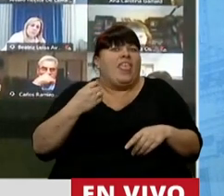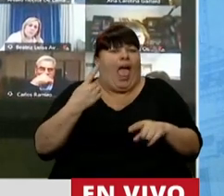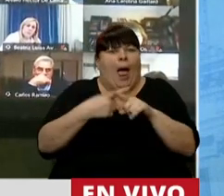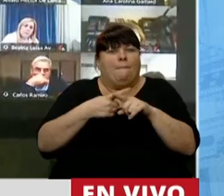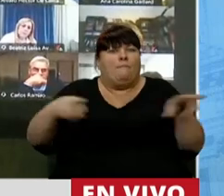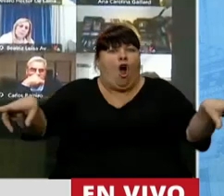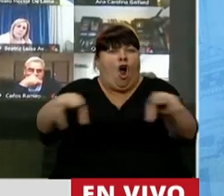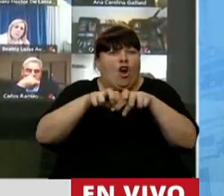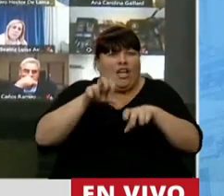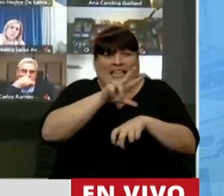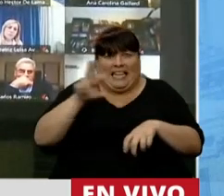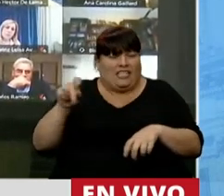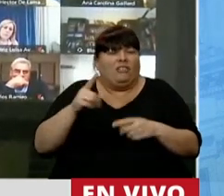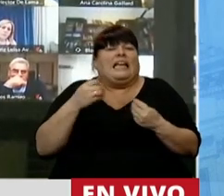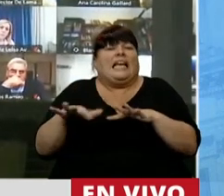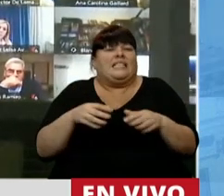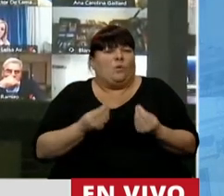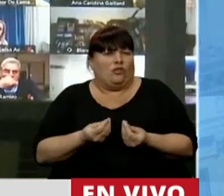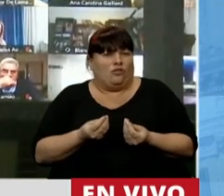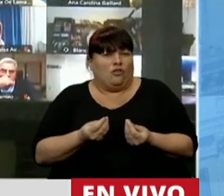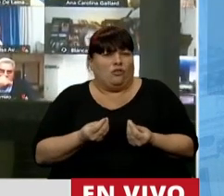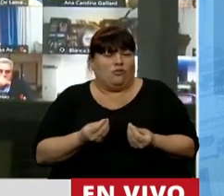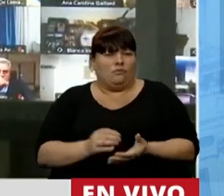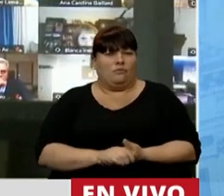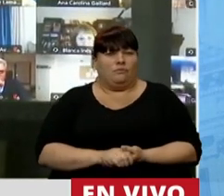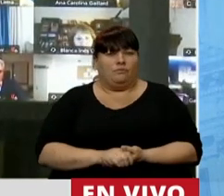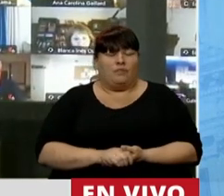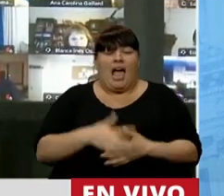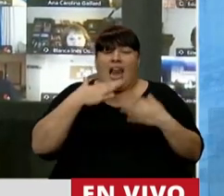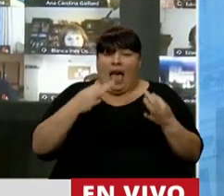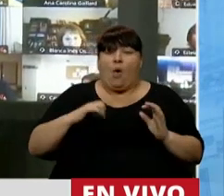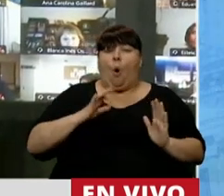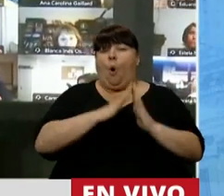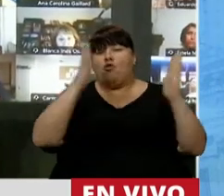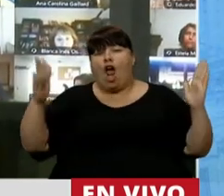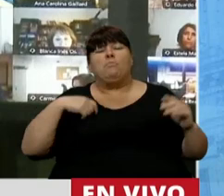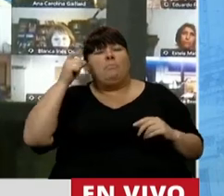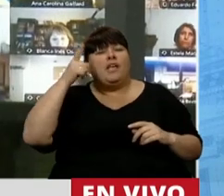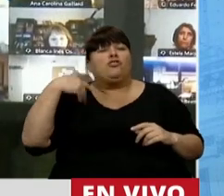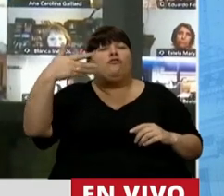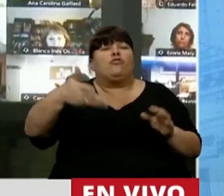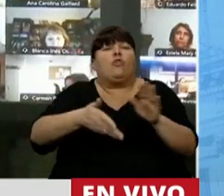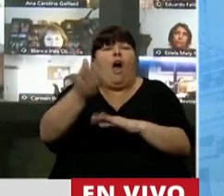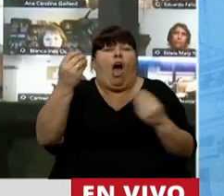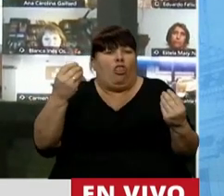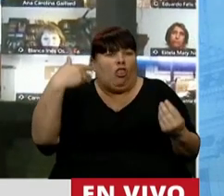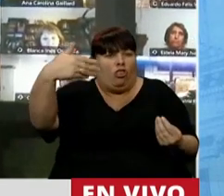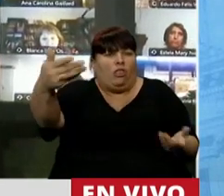junten 300. ¿En qué contexto? En realidad, un año yo preguntaría, ¿a dónde vamos?